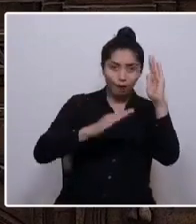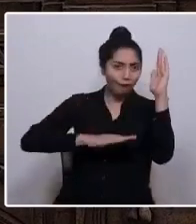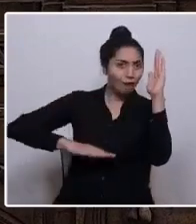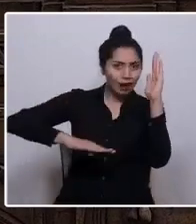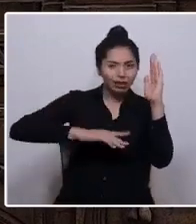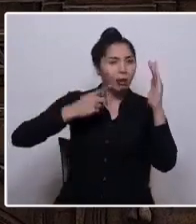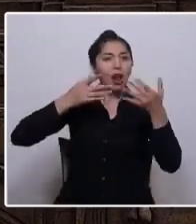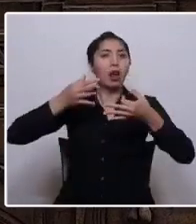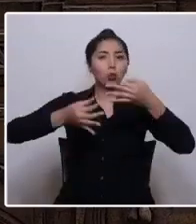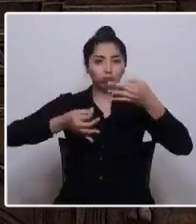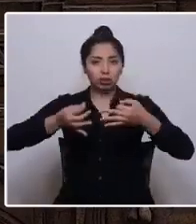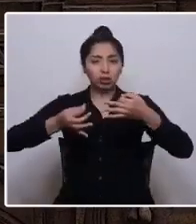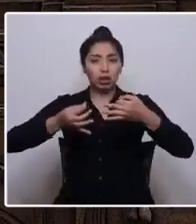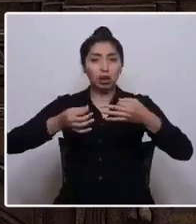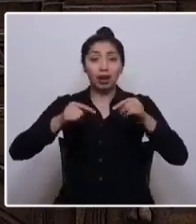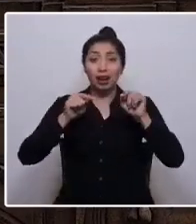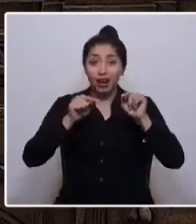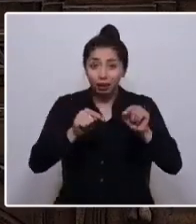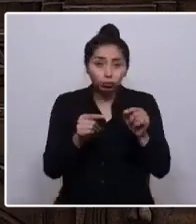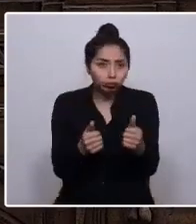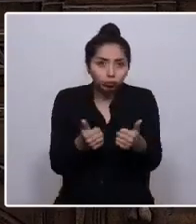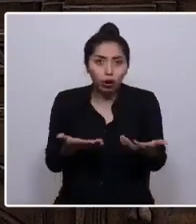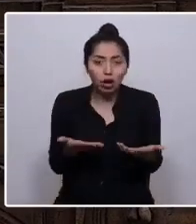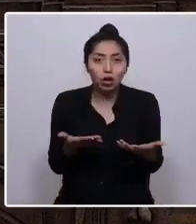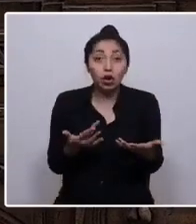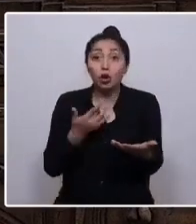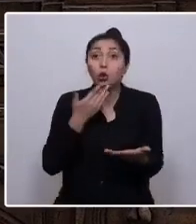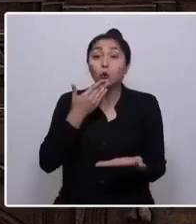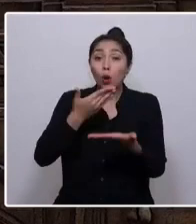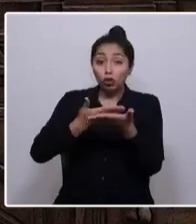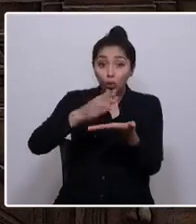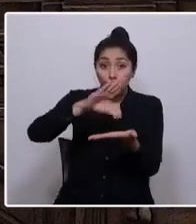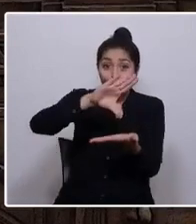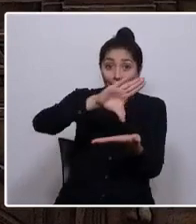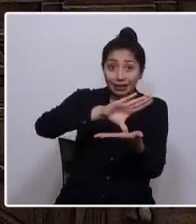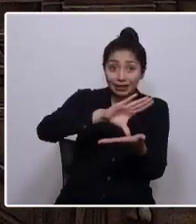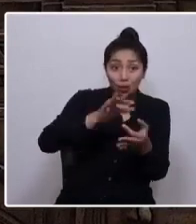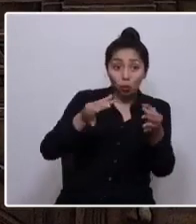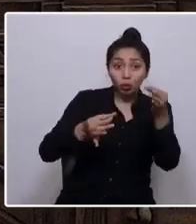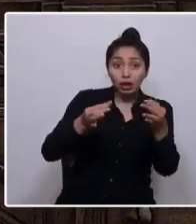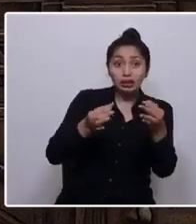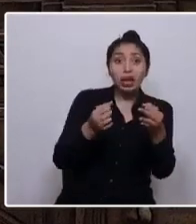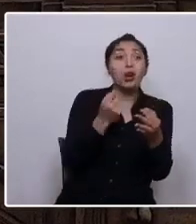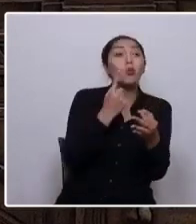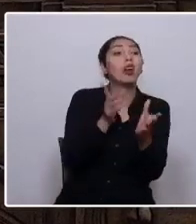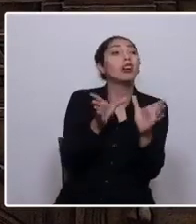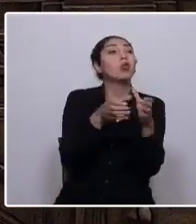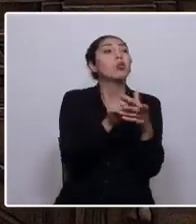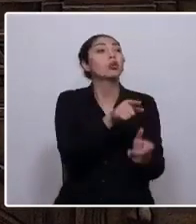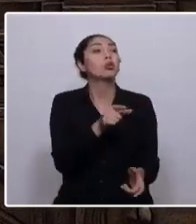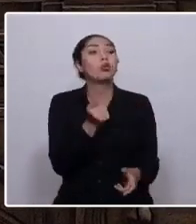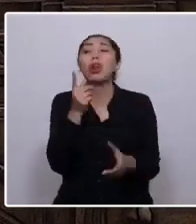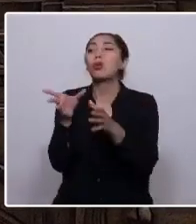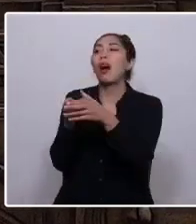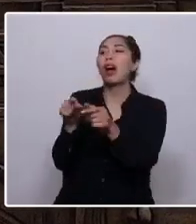Y es justo, porque cuando en un país la justicia depende de dónde vienes, ya no es justicia.